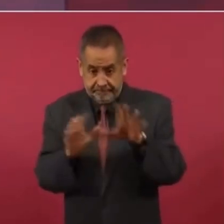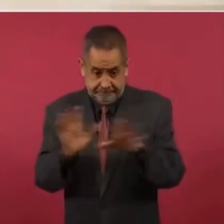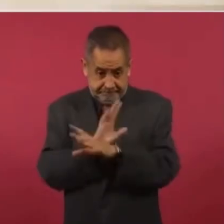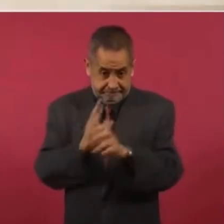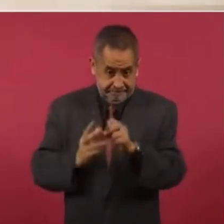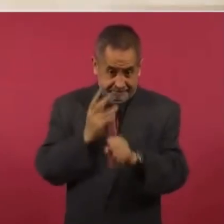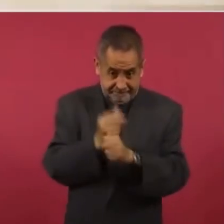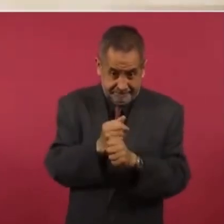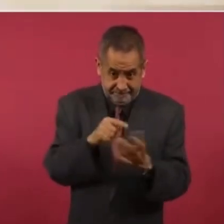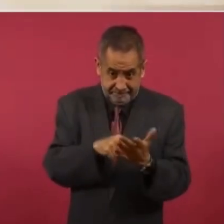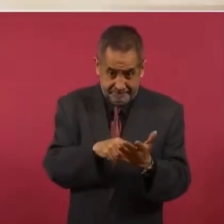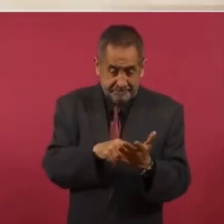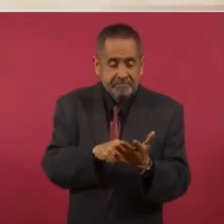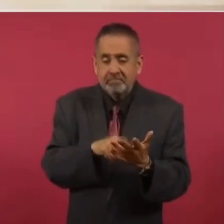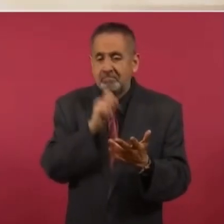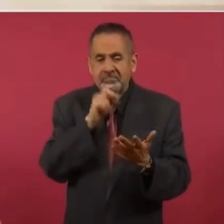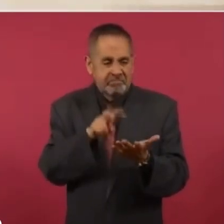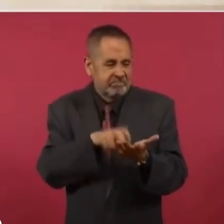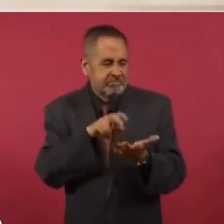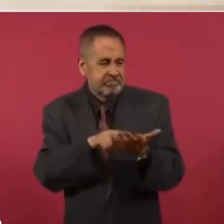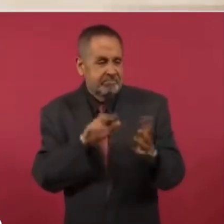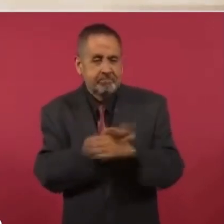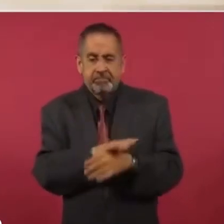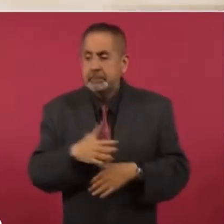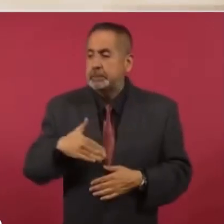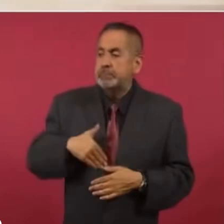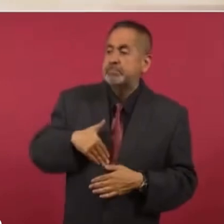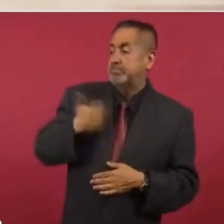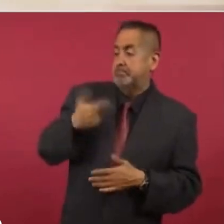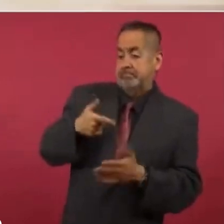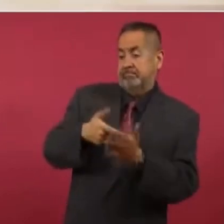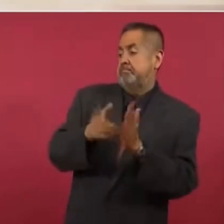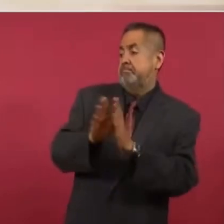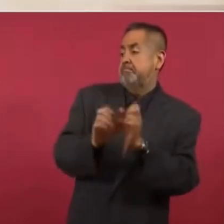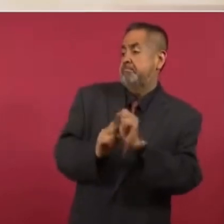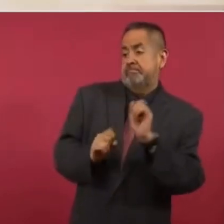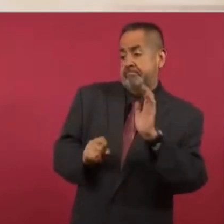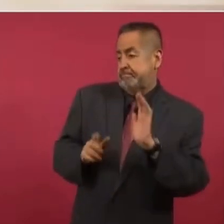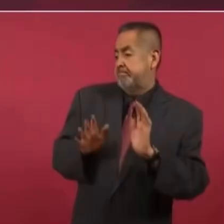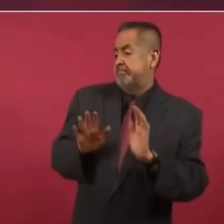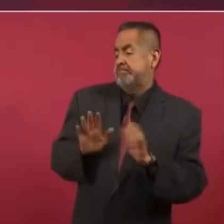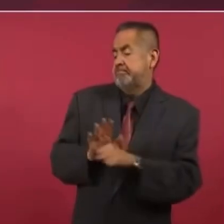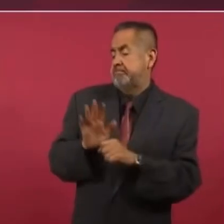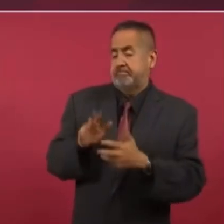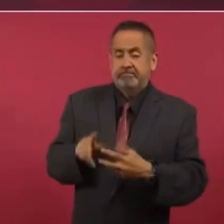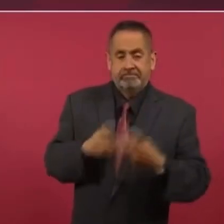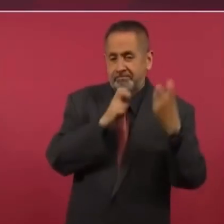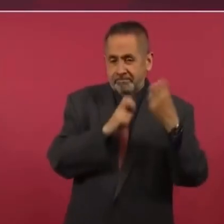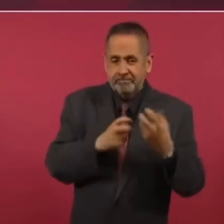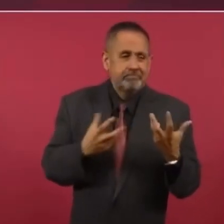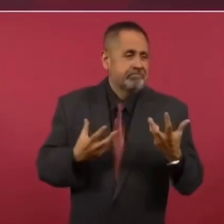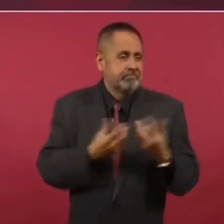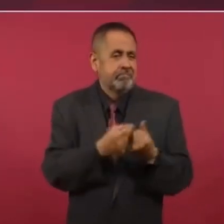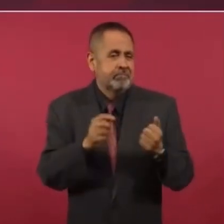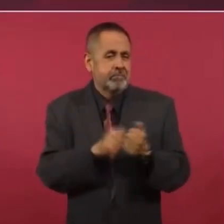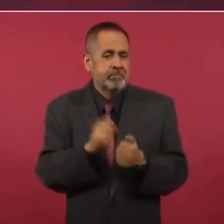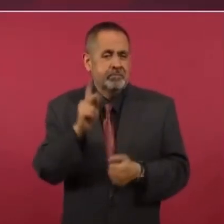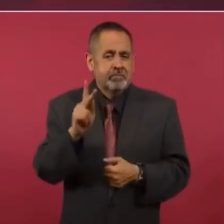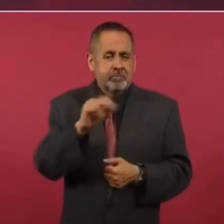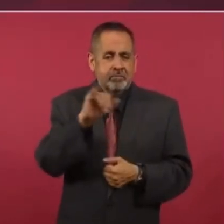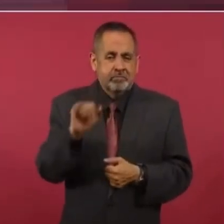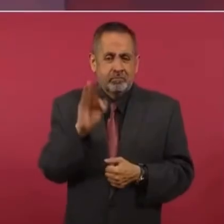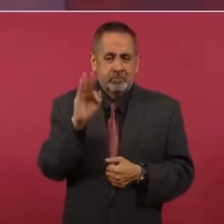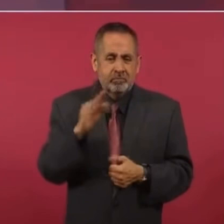desde luego del Poder Judicial, ya lo tenían. Y terminaron